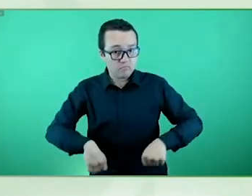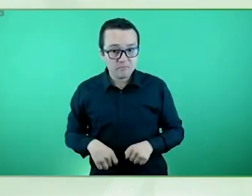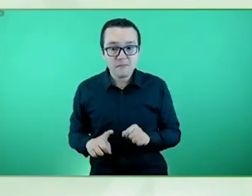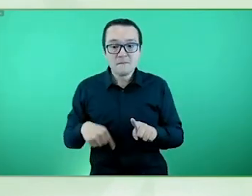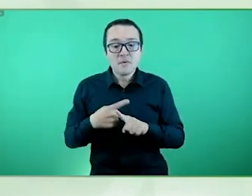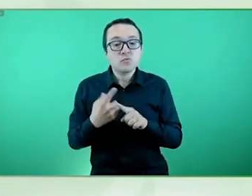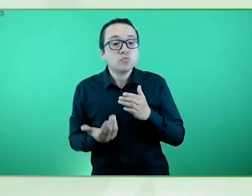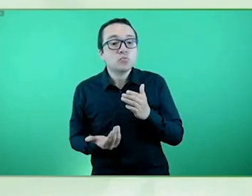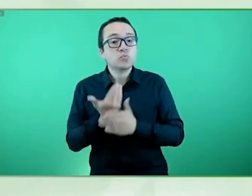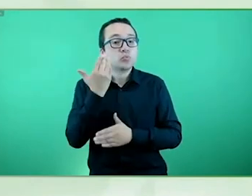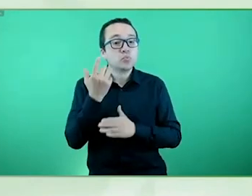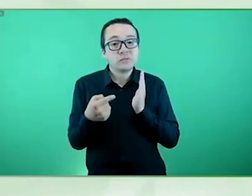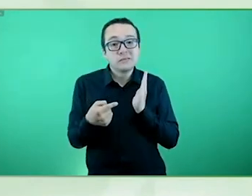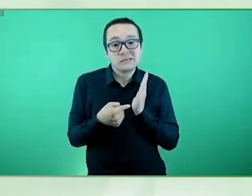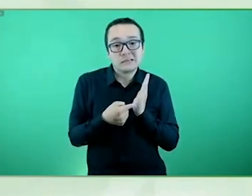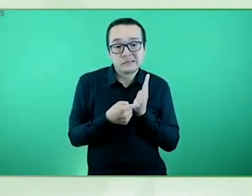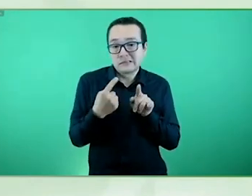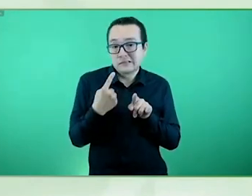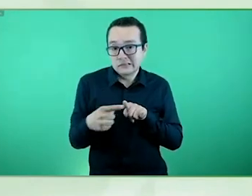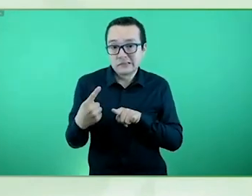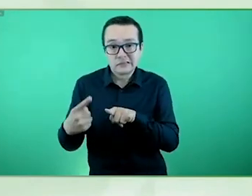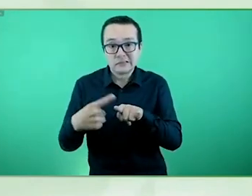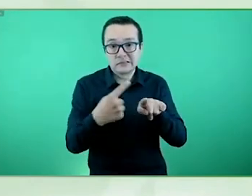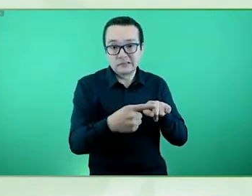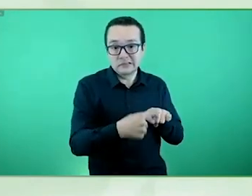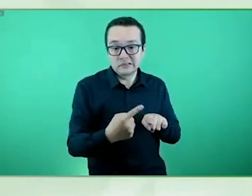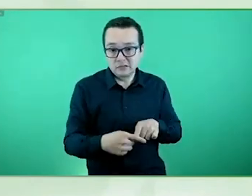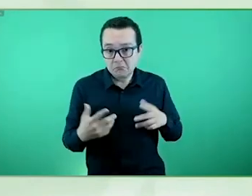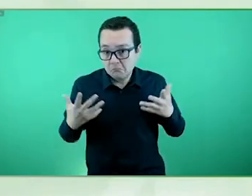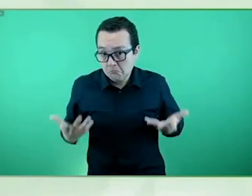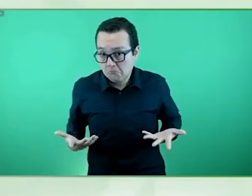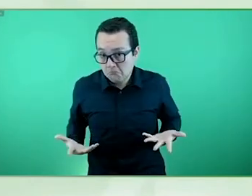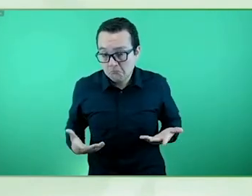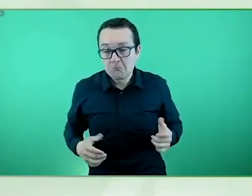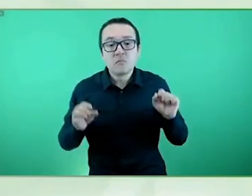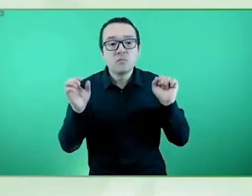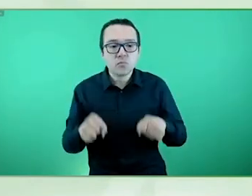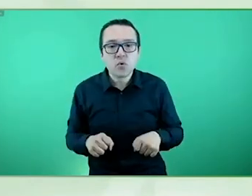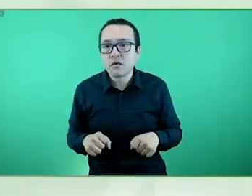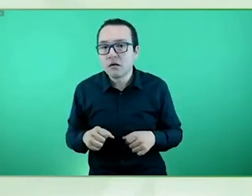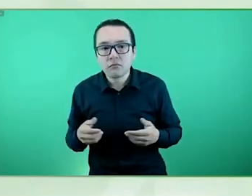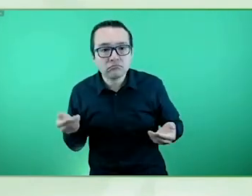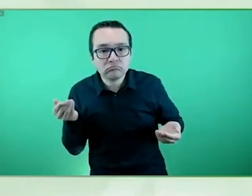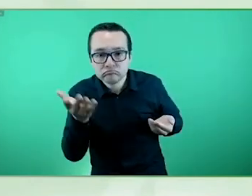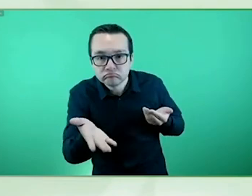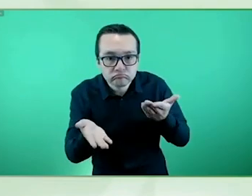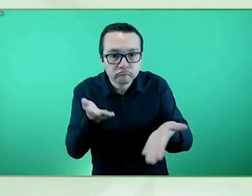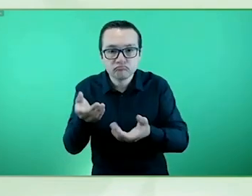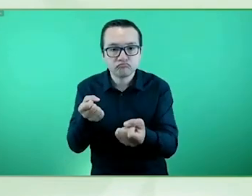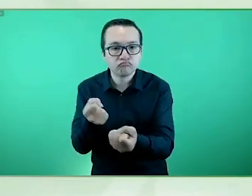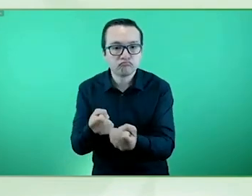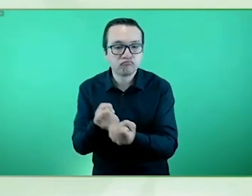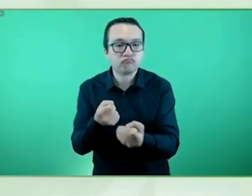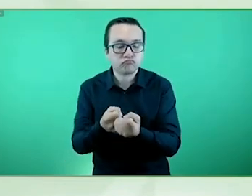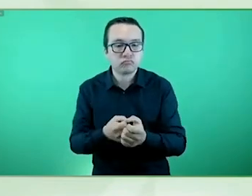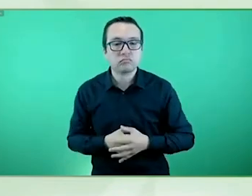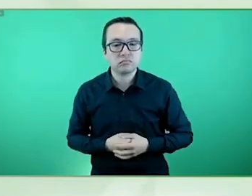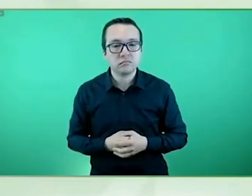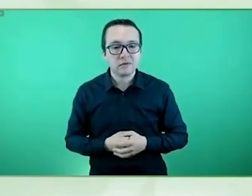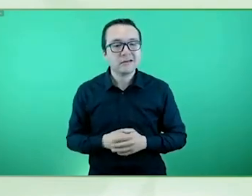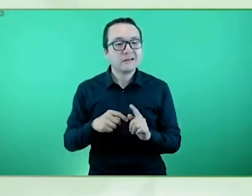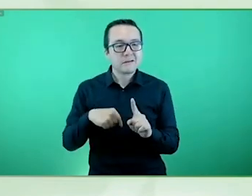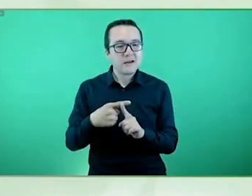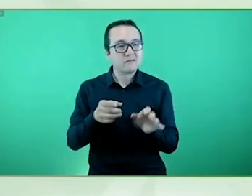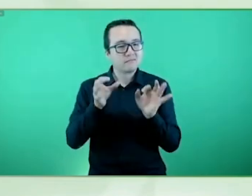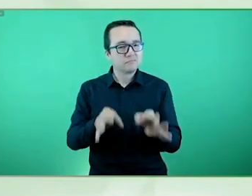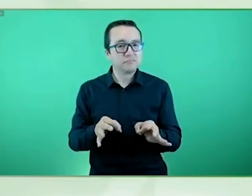en el caso de que sean necesarias y también garantiza garantía la libre expresión